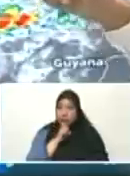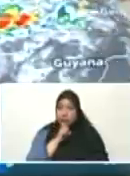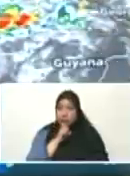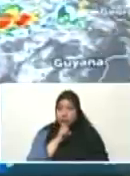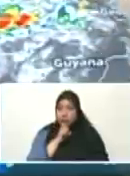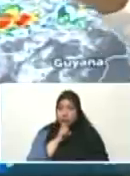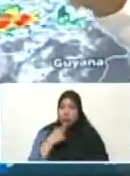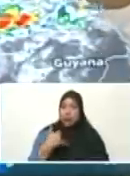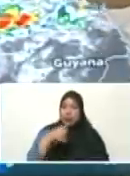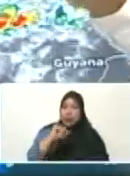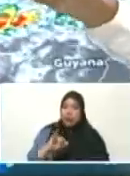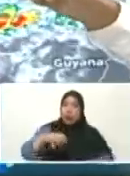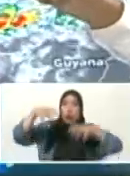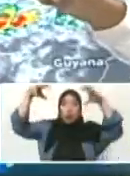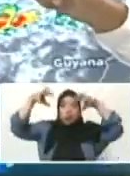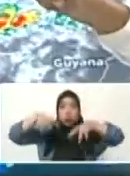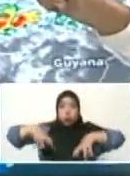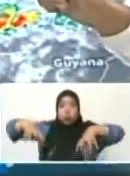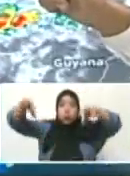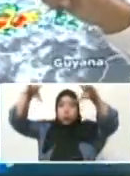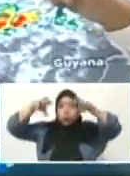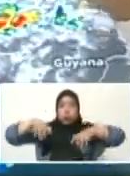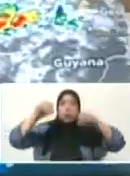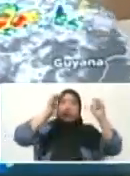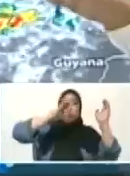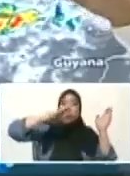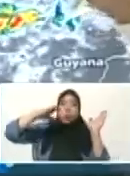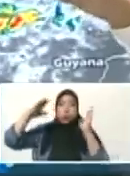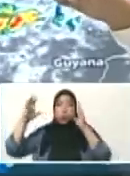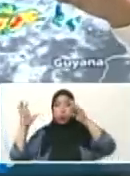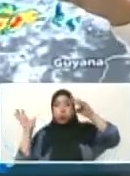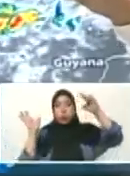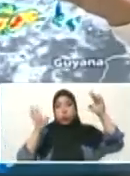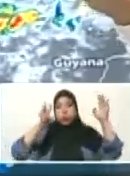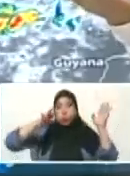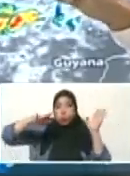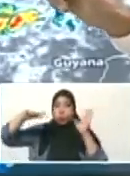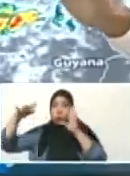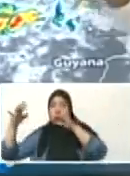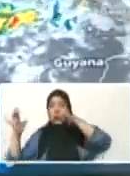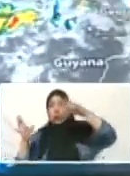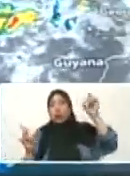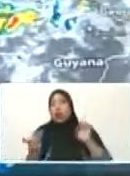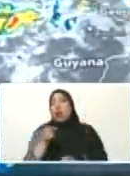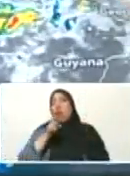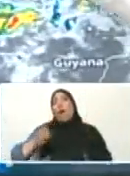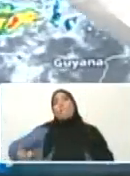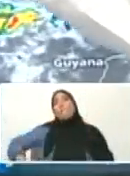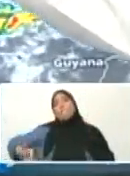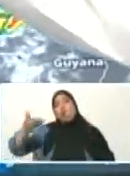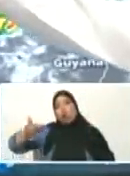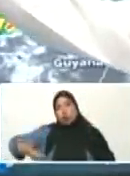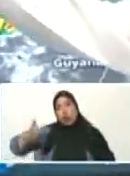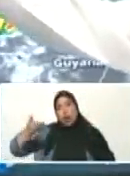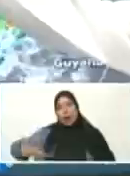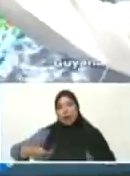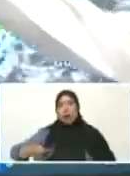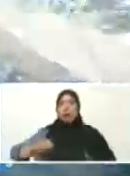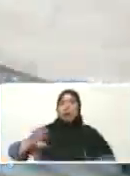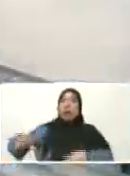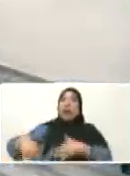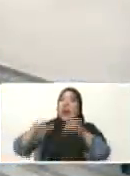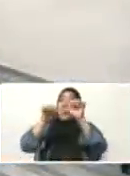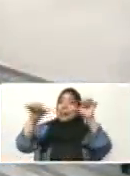debido a la intensidad de los vientos. Un mar de olas importante que viene desplazándose con el